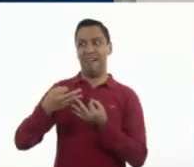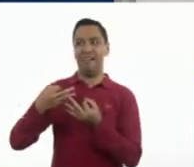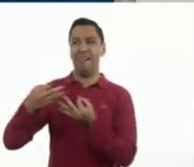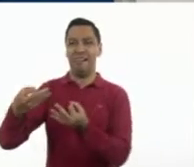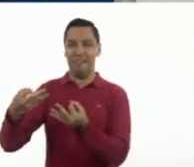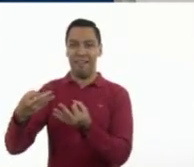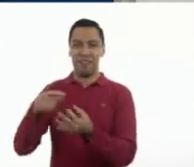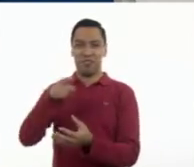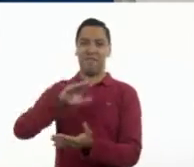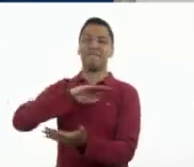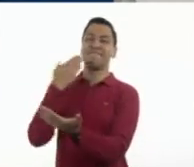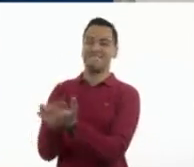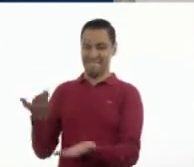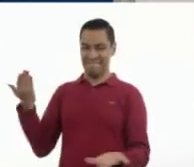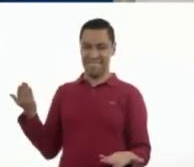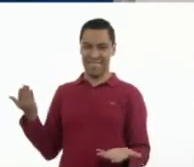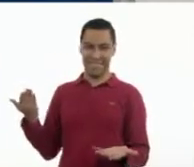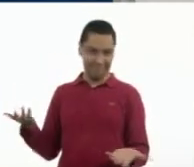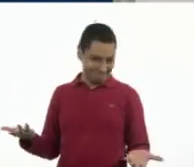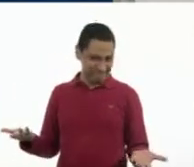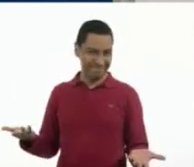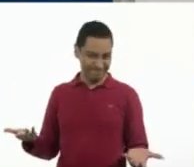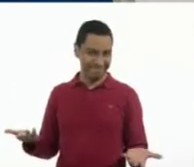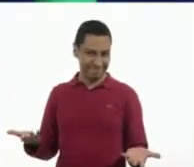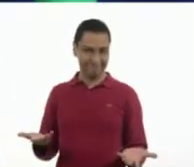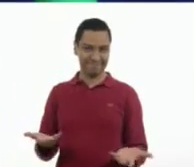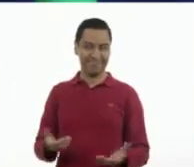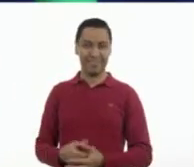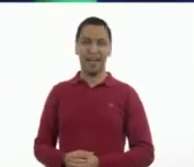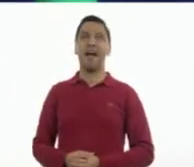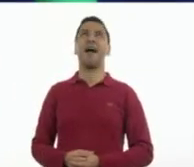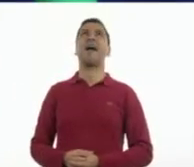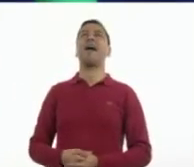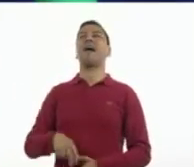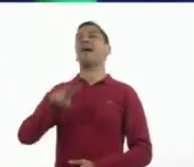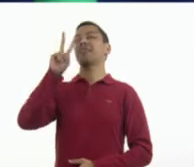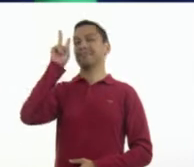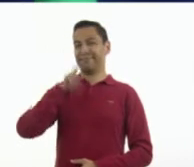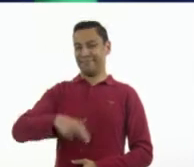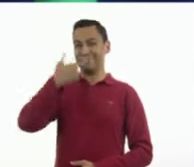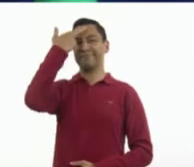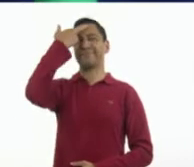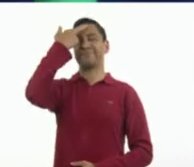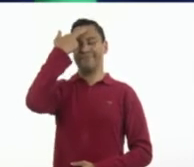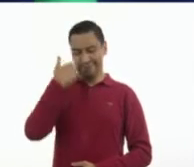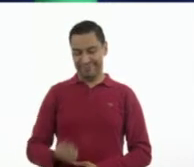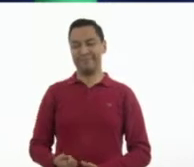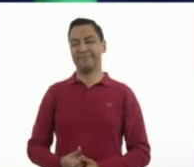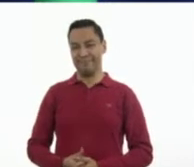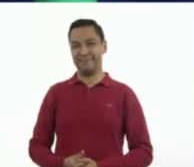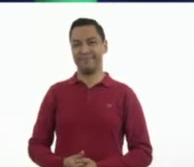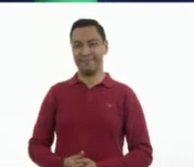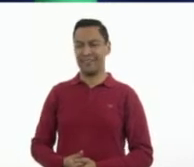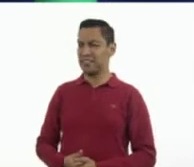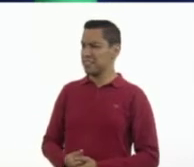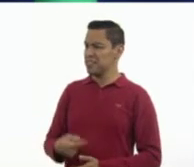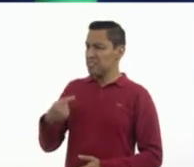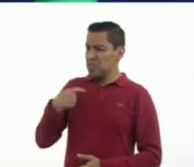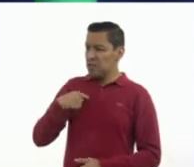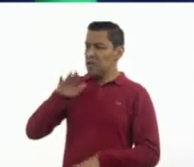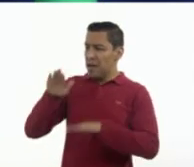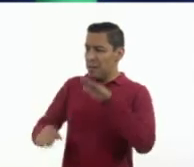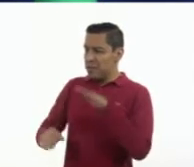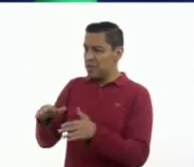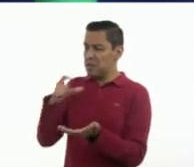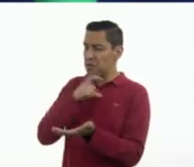sigas consumiendo siempre sus productos. Sí, razón. Por ejemplo, yo solo compro